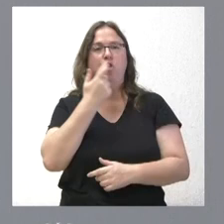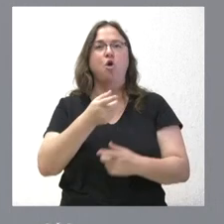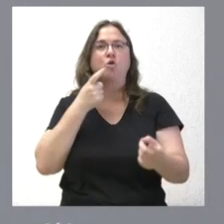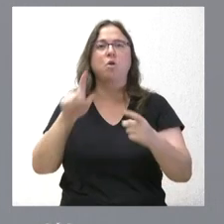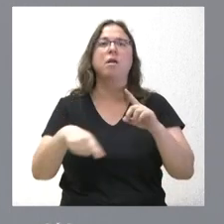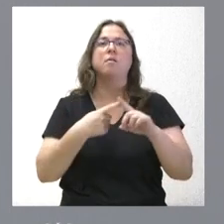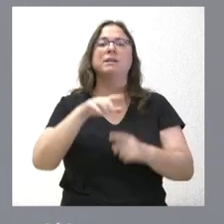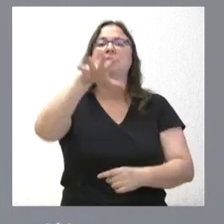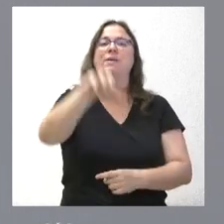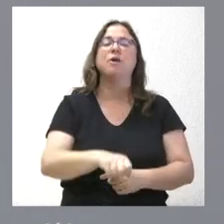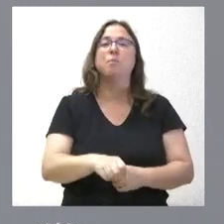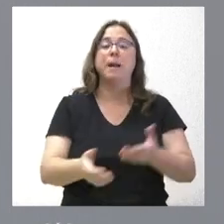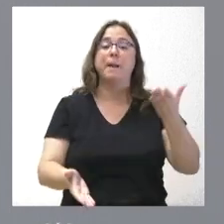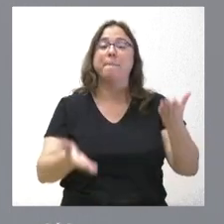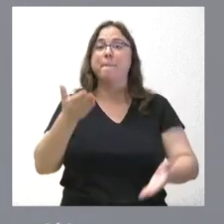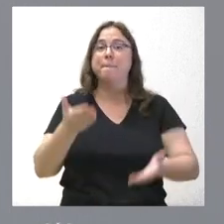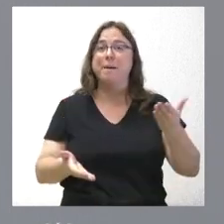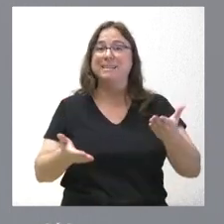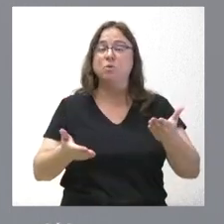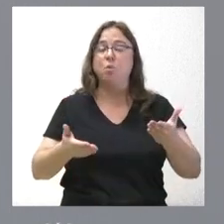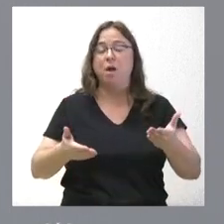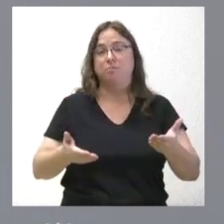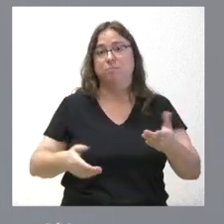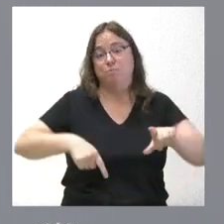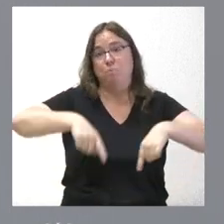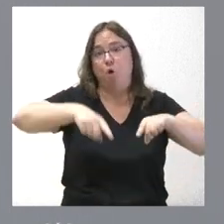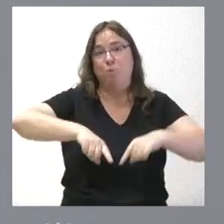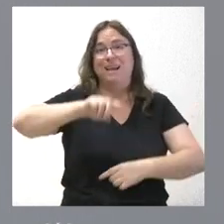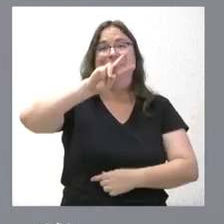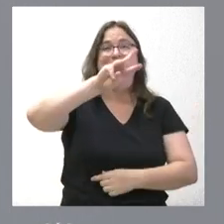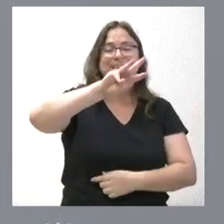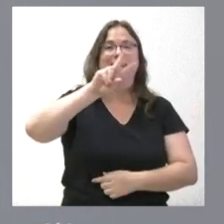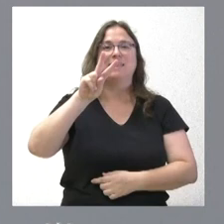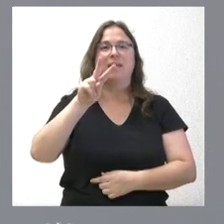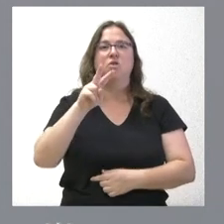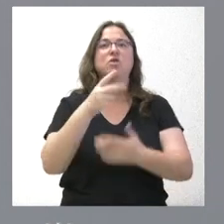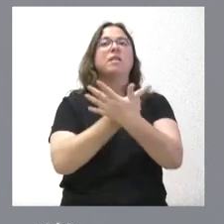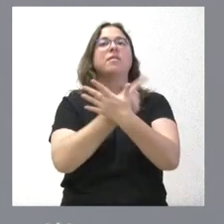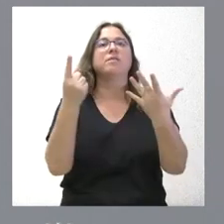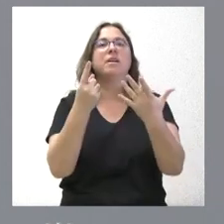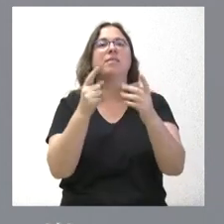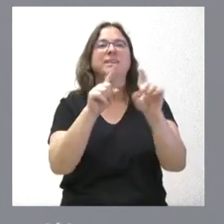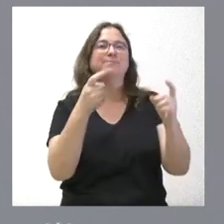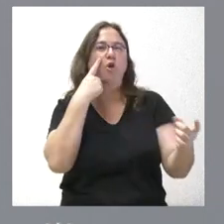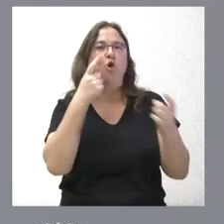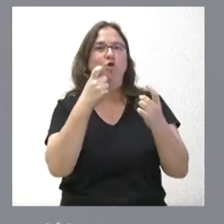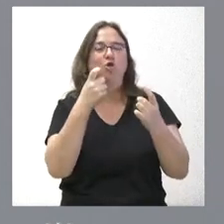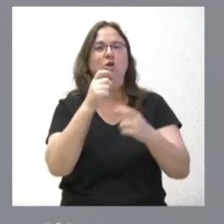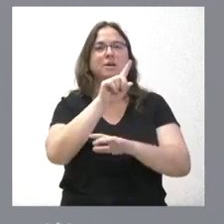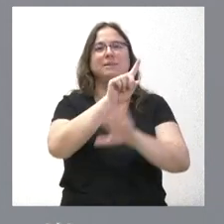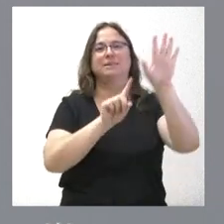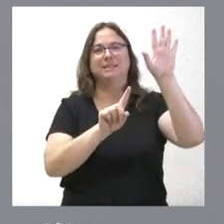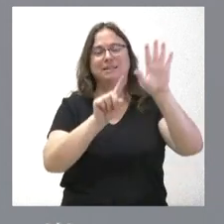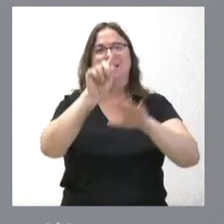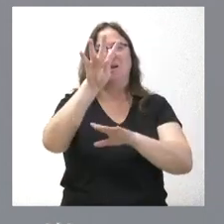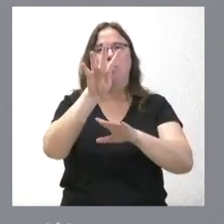básculas móviles electrónicas de pesaje, 16 equipos de control, 64 calces